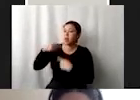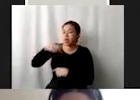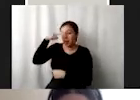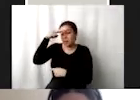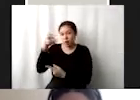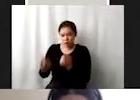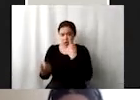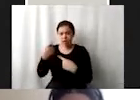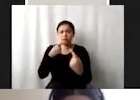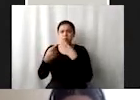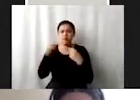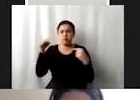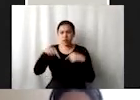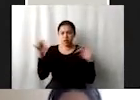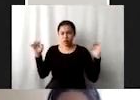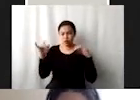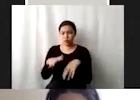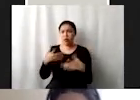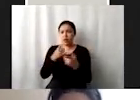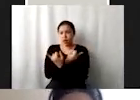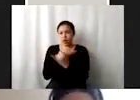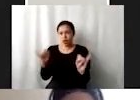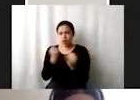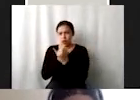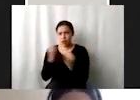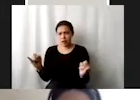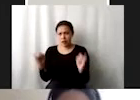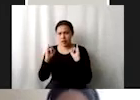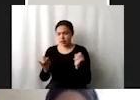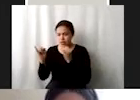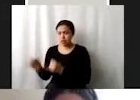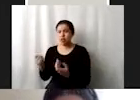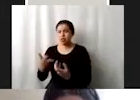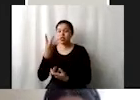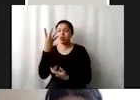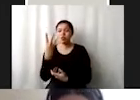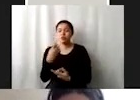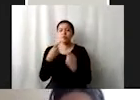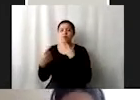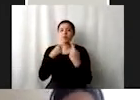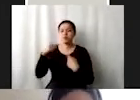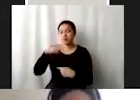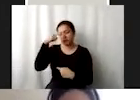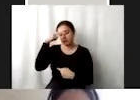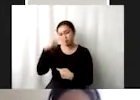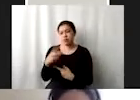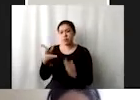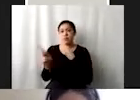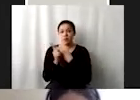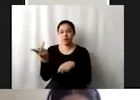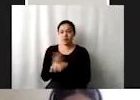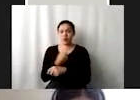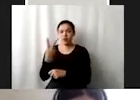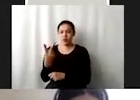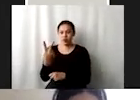algunos diálogos también independientes, sede al menos cuatro diálogos que han pasado en nuestro país, dos de esos los